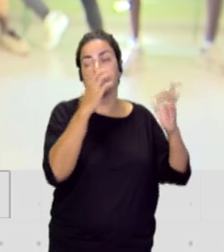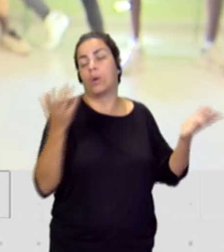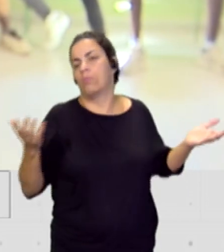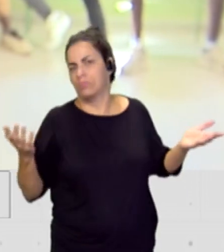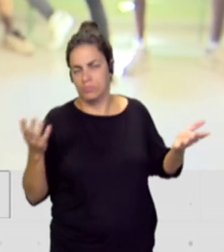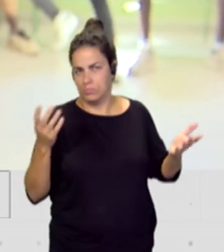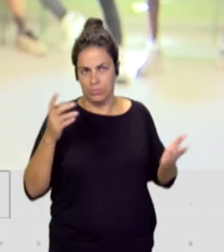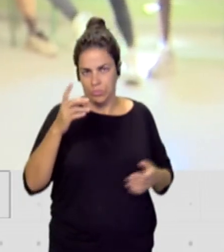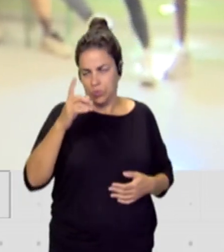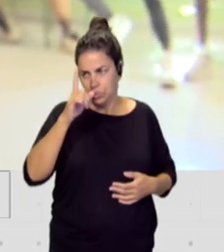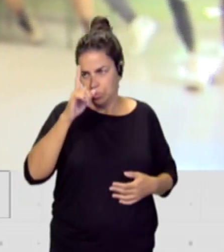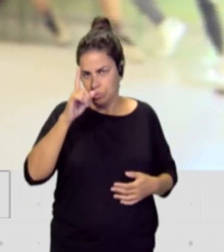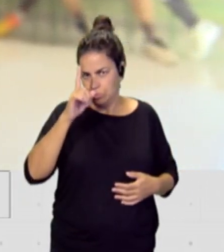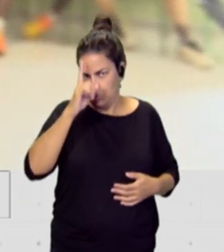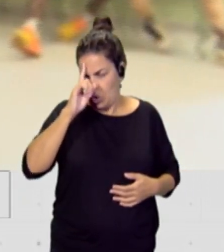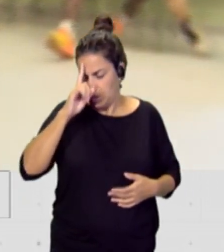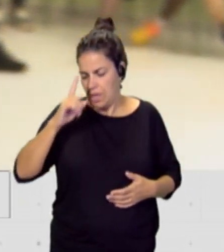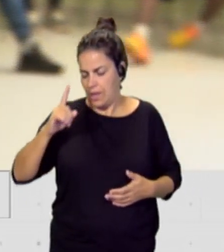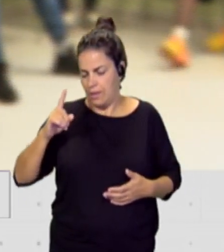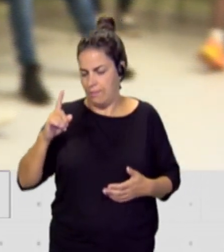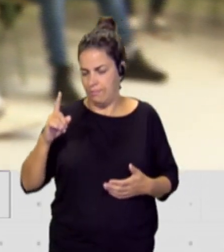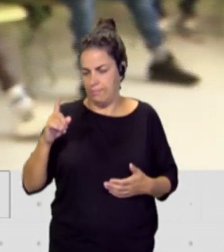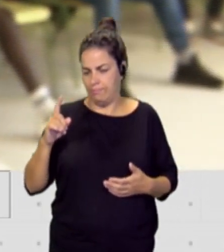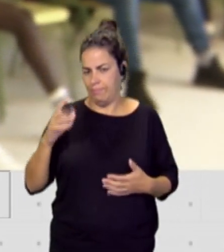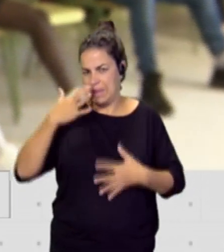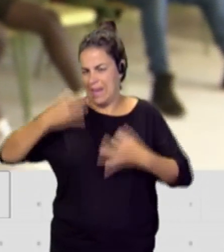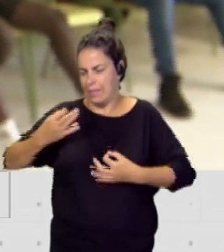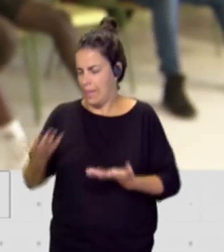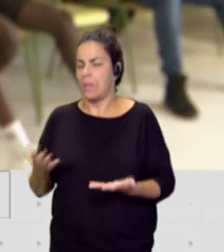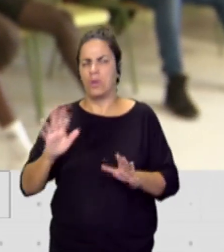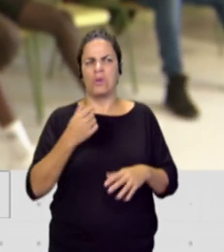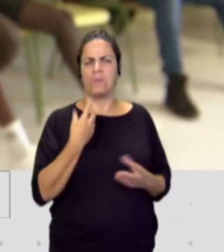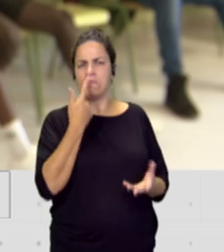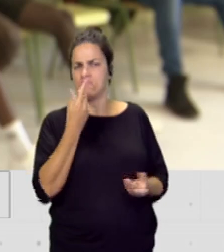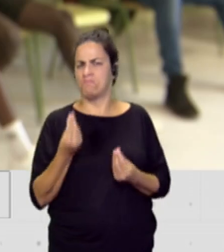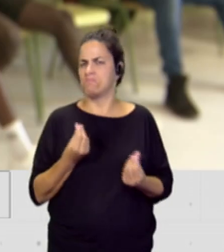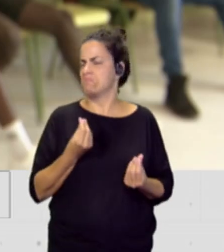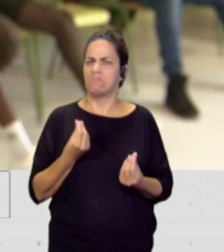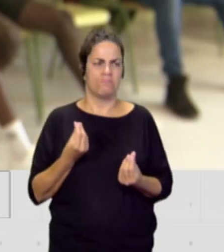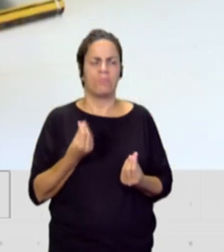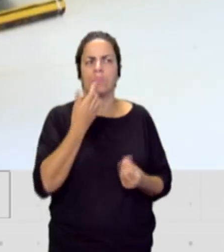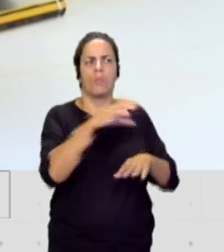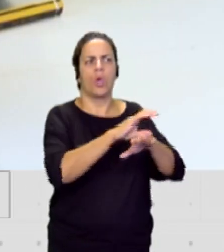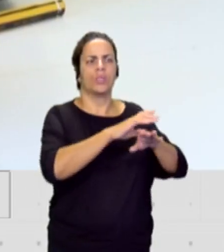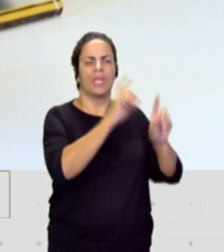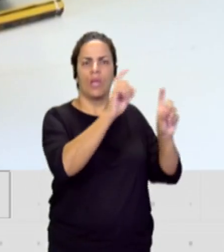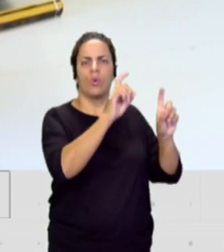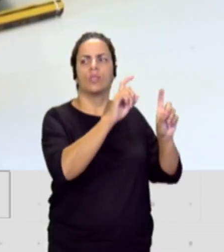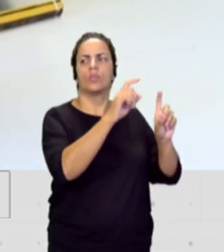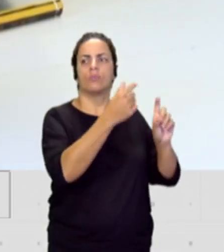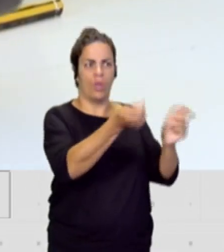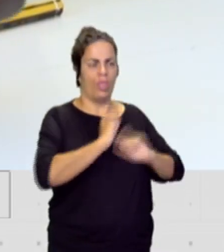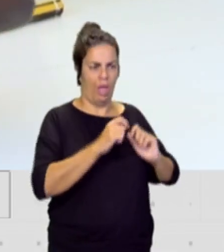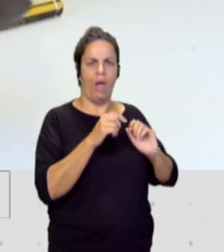realidad y tenemos un problema, pero yo sin embargo no tengo esa sensación. Es decir, desde la Consejería de Educación nos han dado los